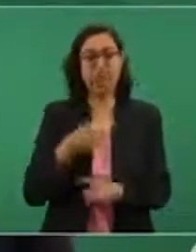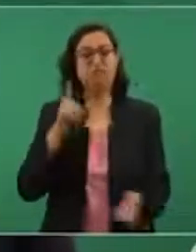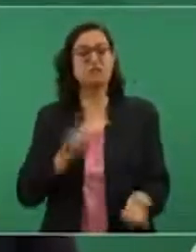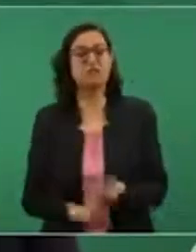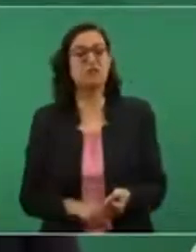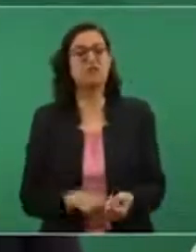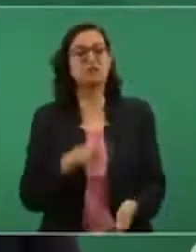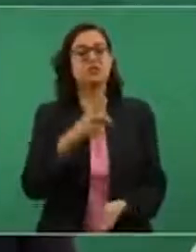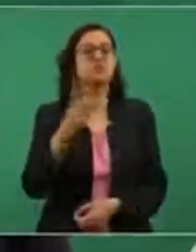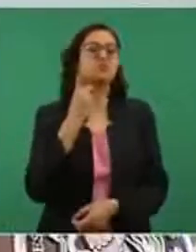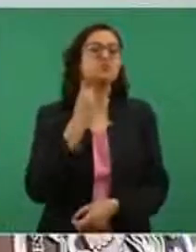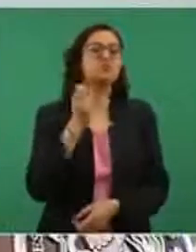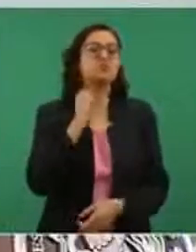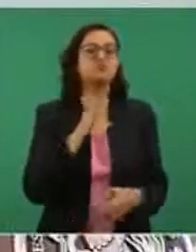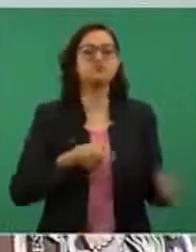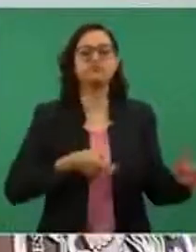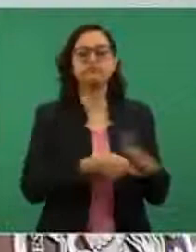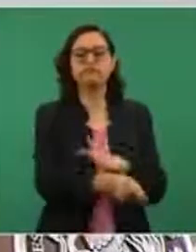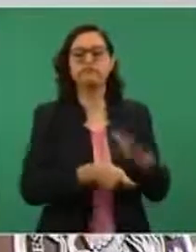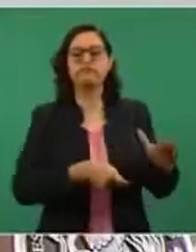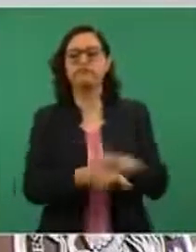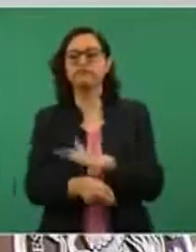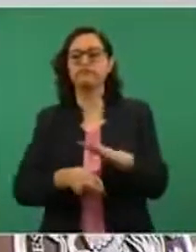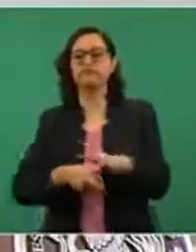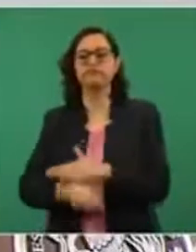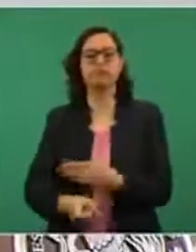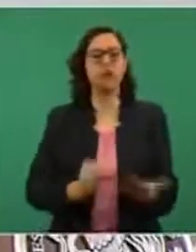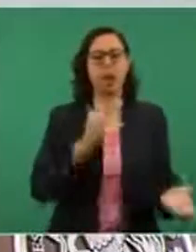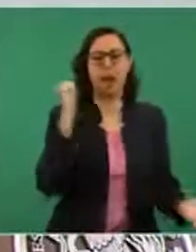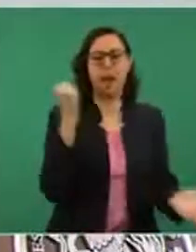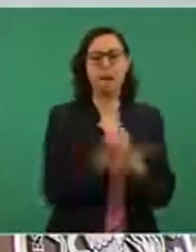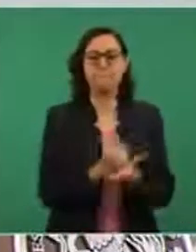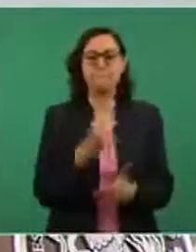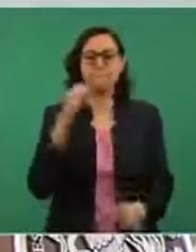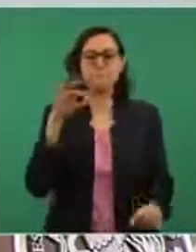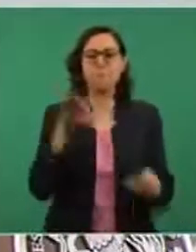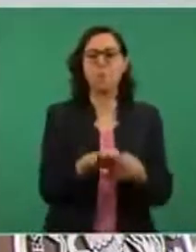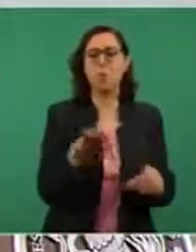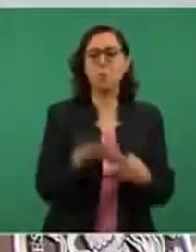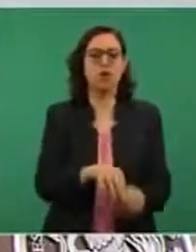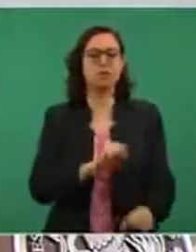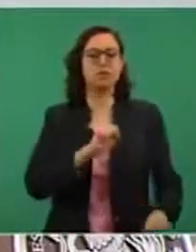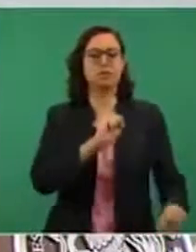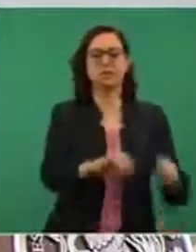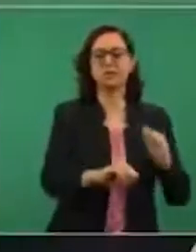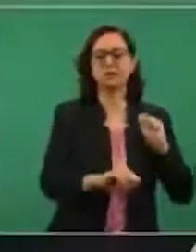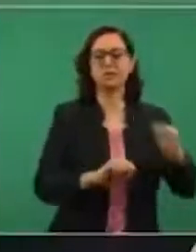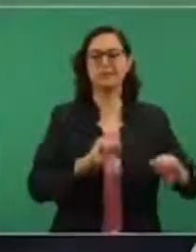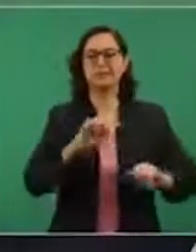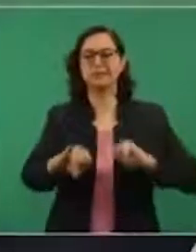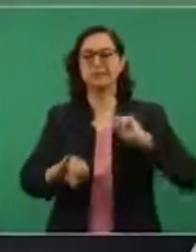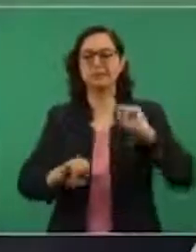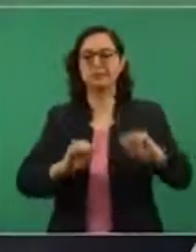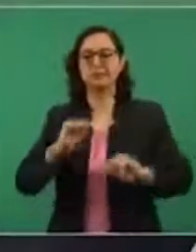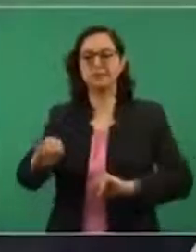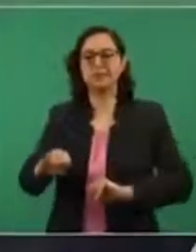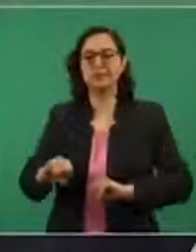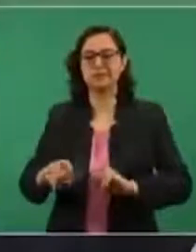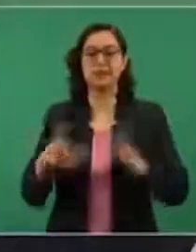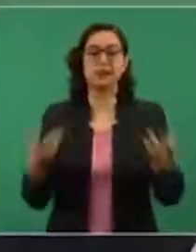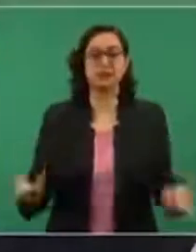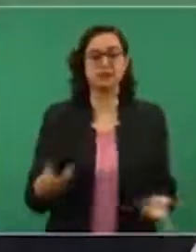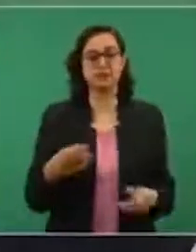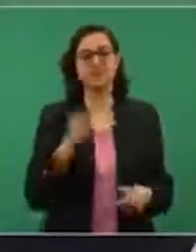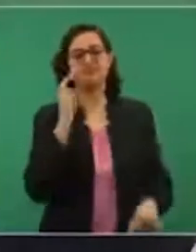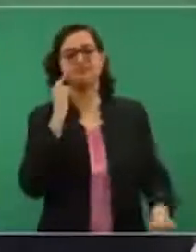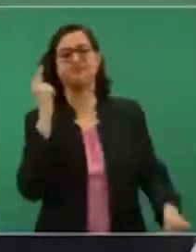a legisladores para votar a favor de la Reforma Energética.